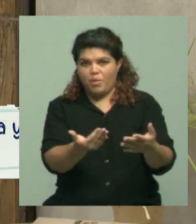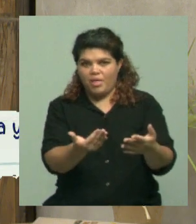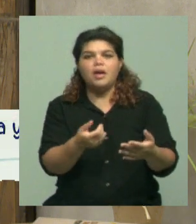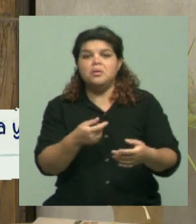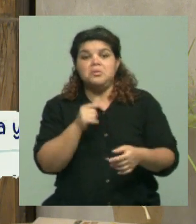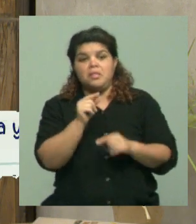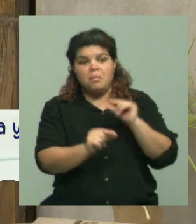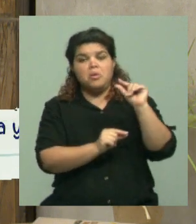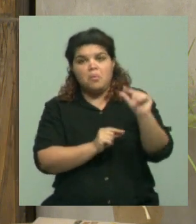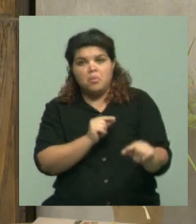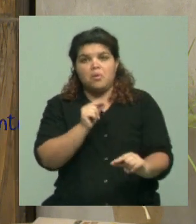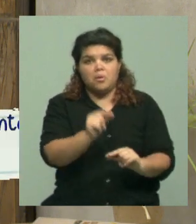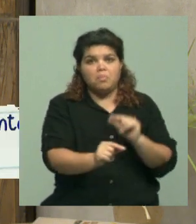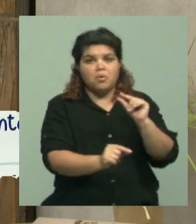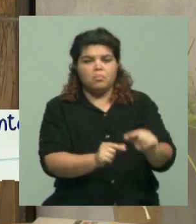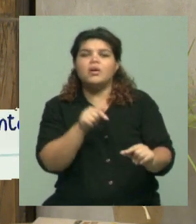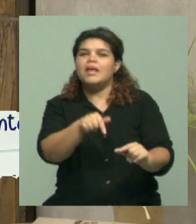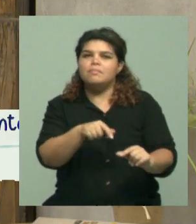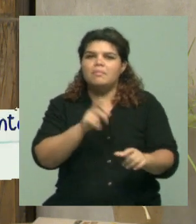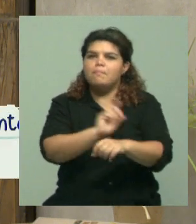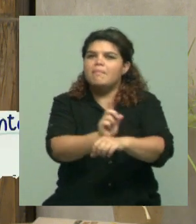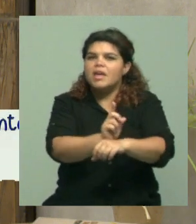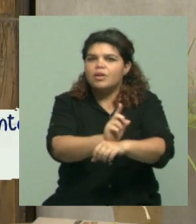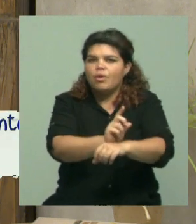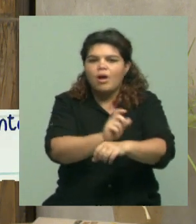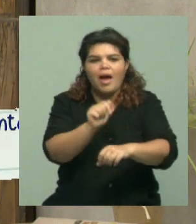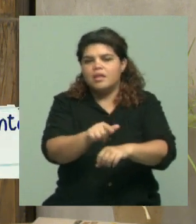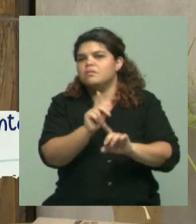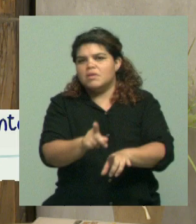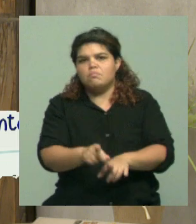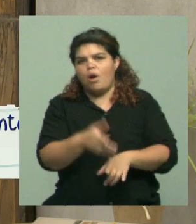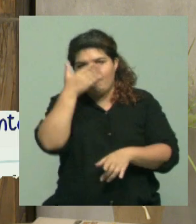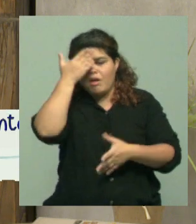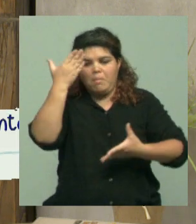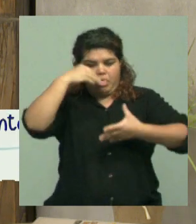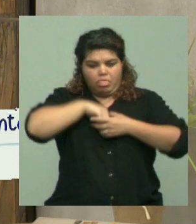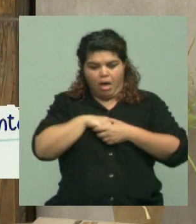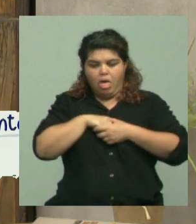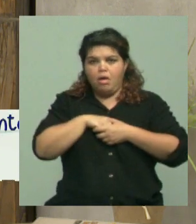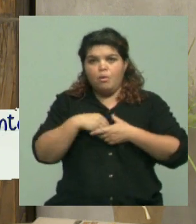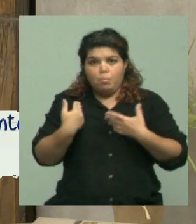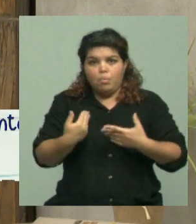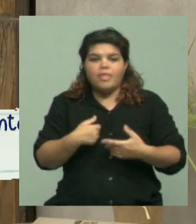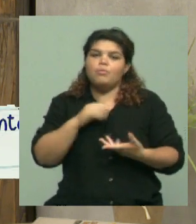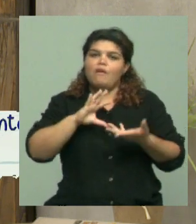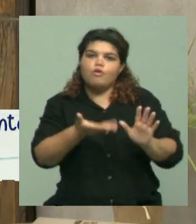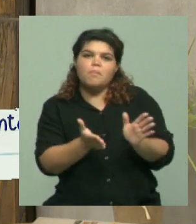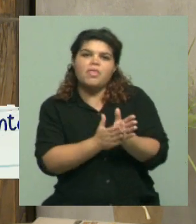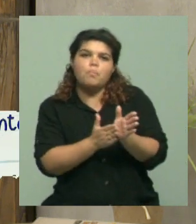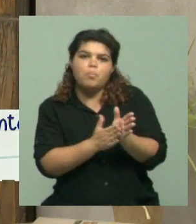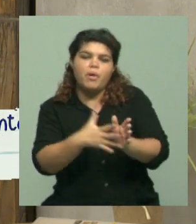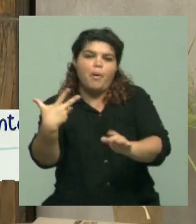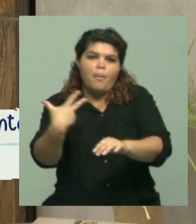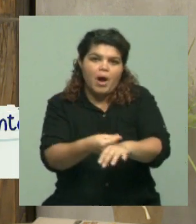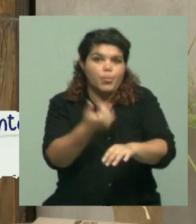salud de este animal que actúa como reservorio y también padece la enfermedad como los seres humanos, indirectamente repercute en la salud humana, ¿no? Entonces,